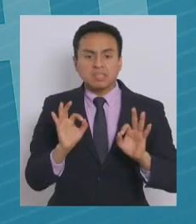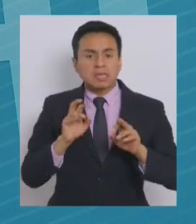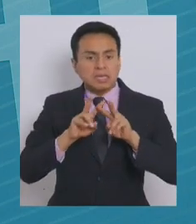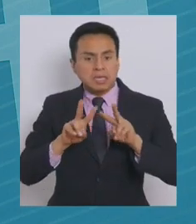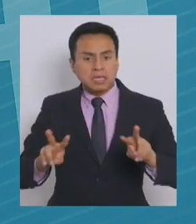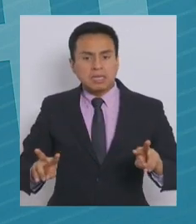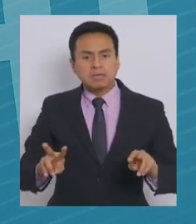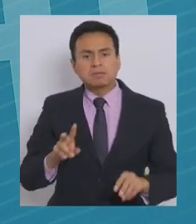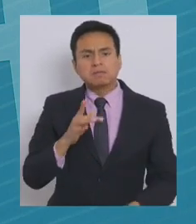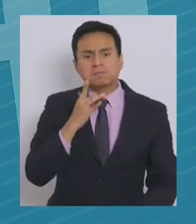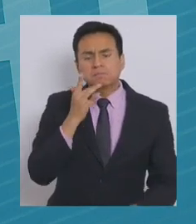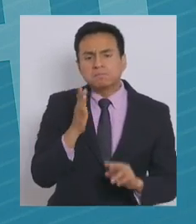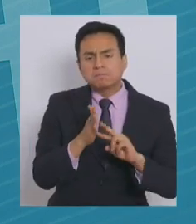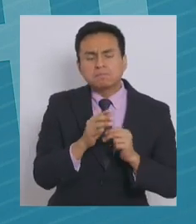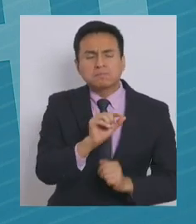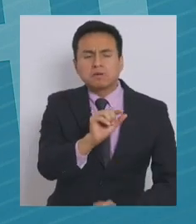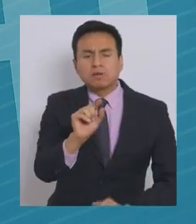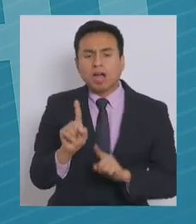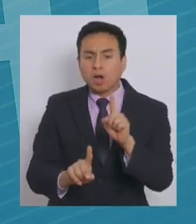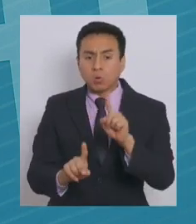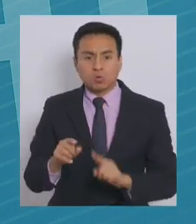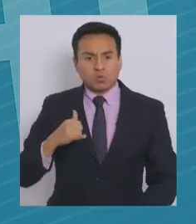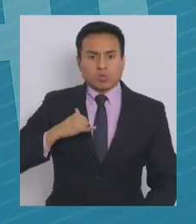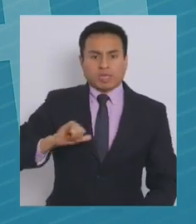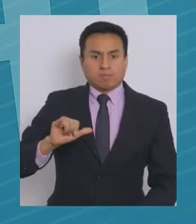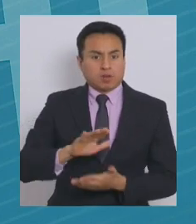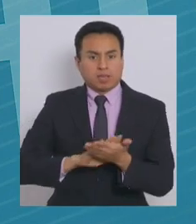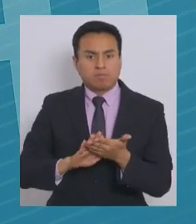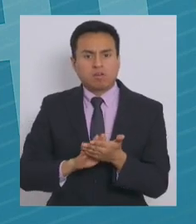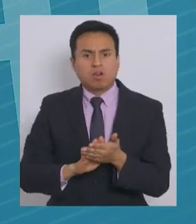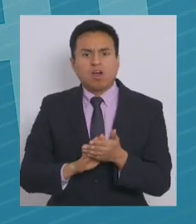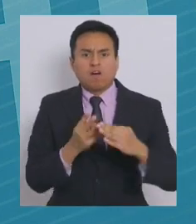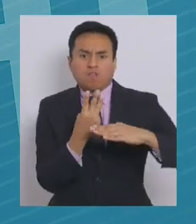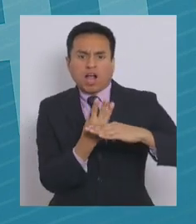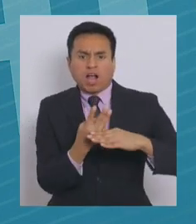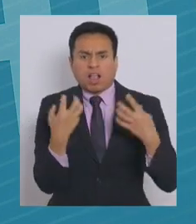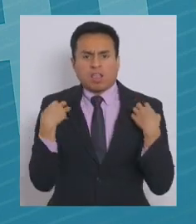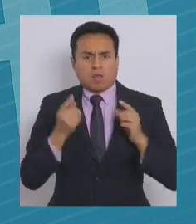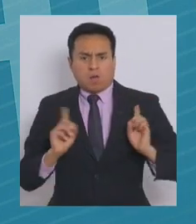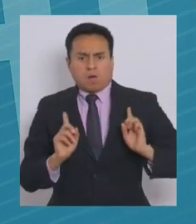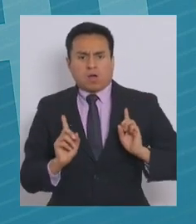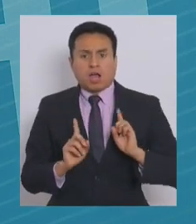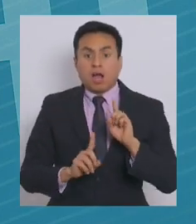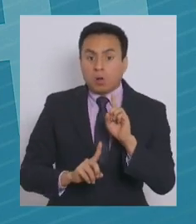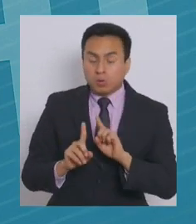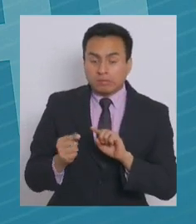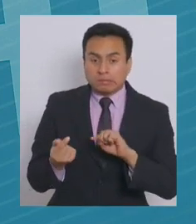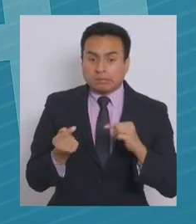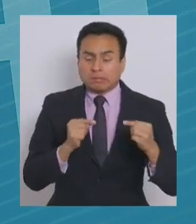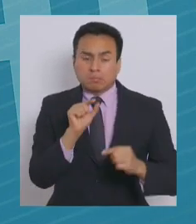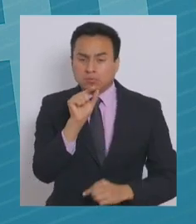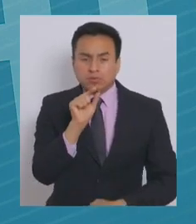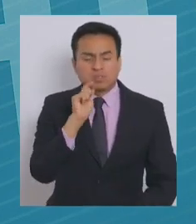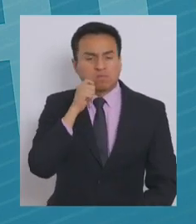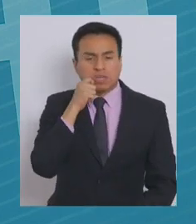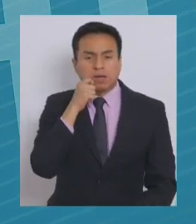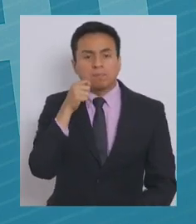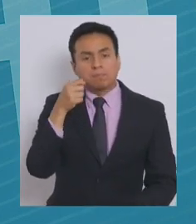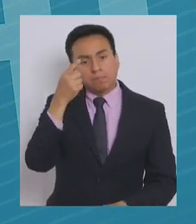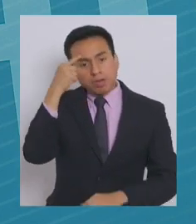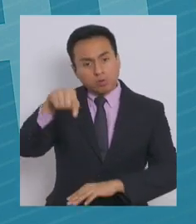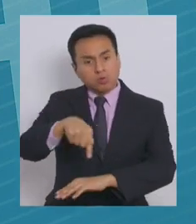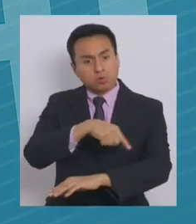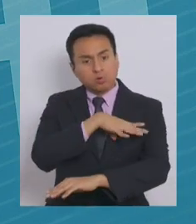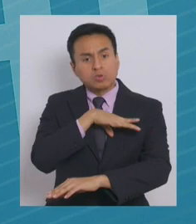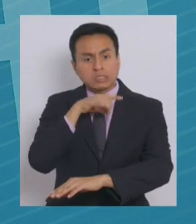muy menores, con algunas personas que no han querido, por ejemplo, ser vocales de mesa o algún incidente al respecto. Pero en general, en todo Chile